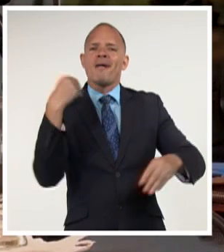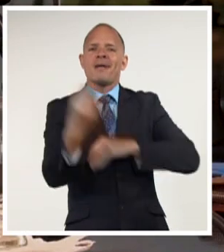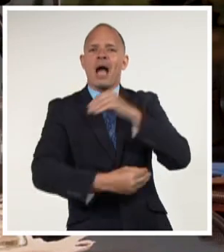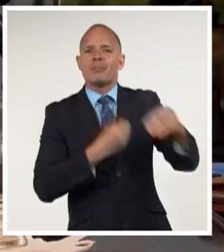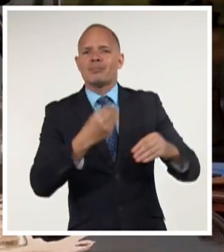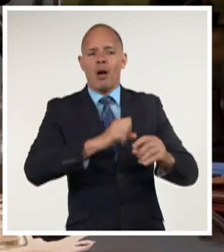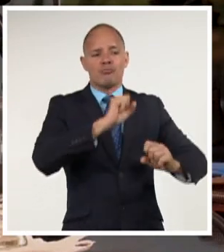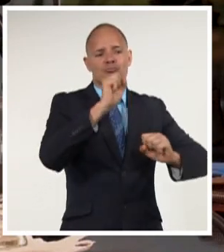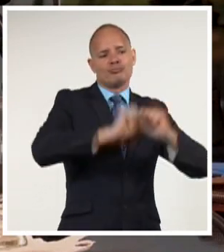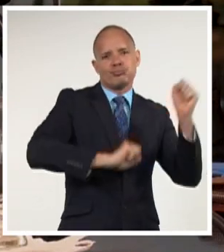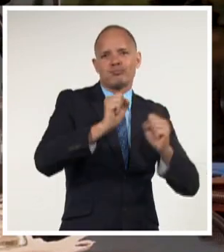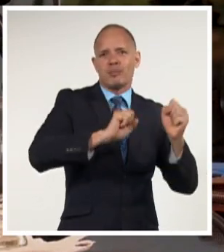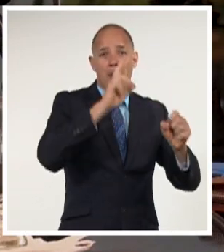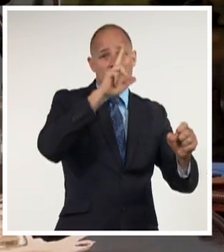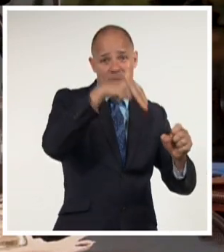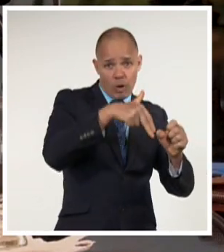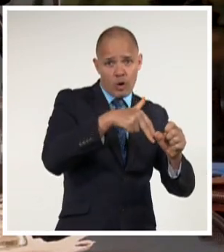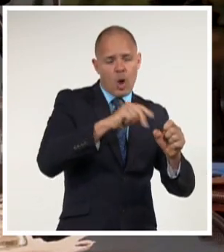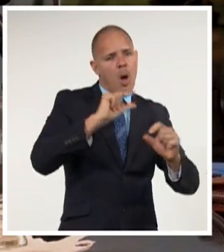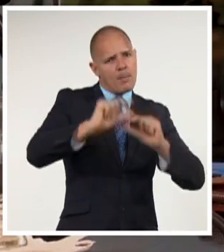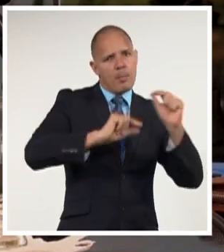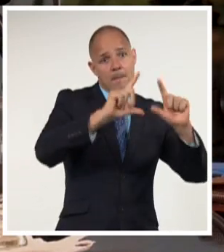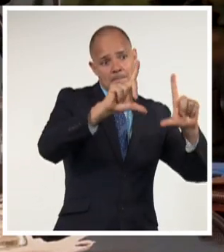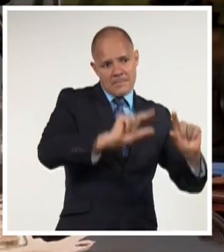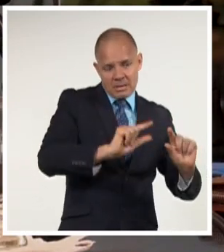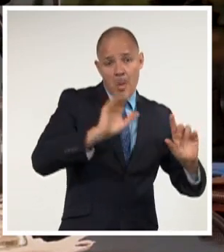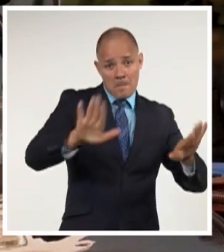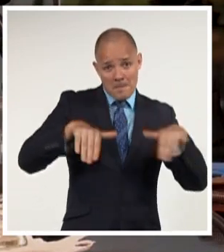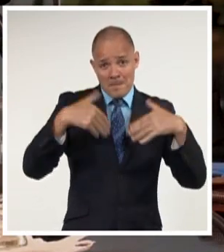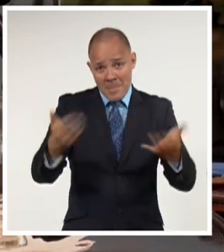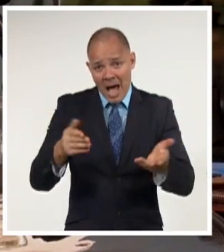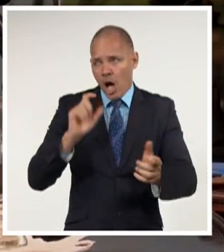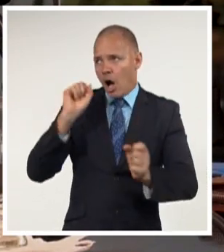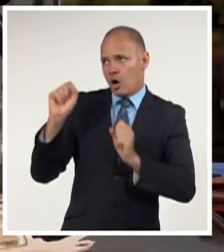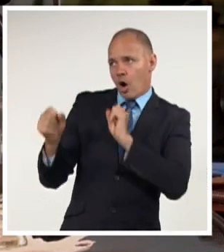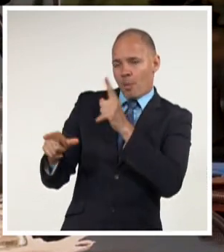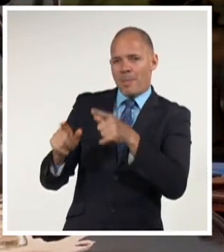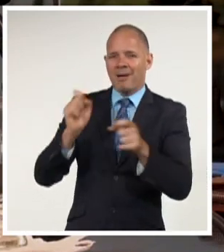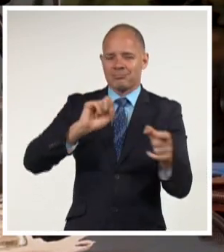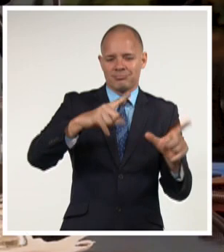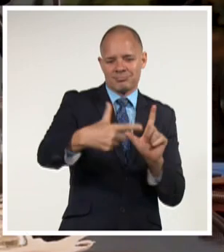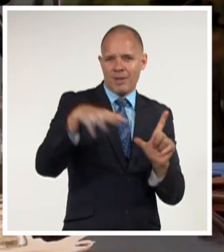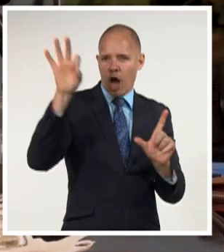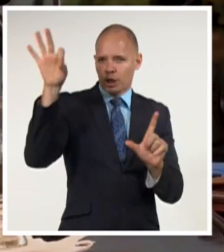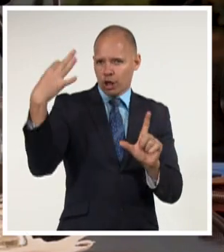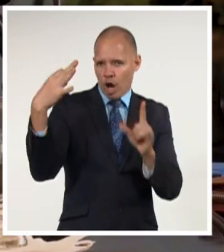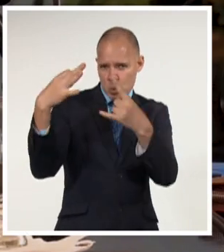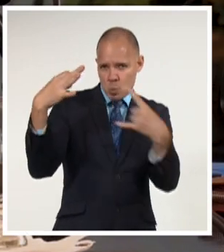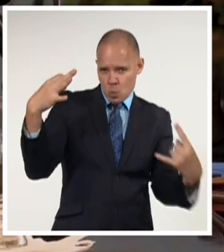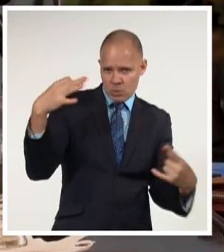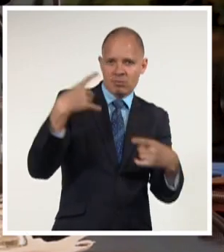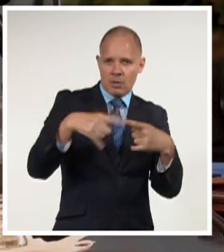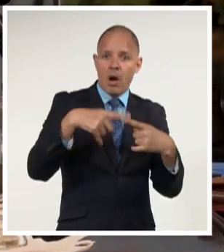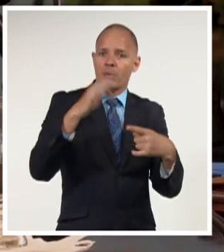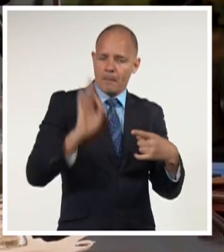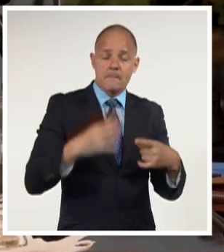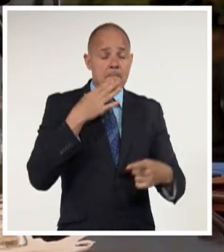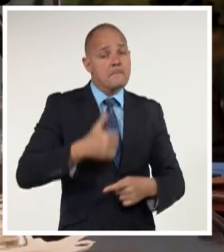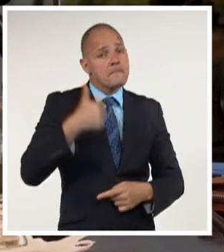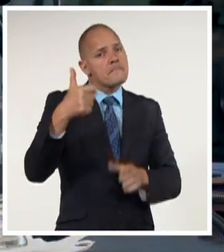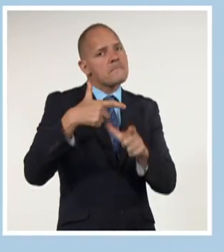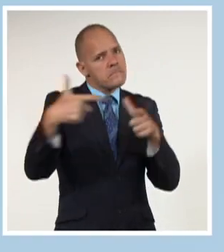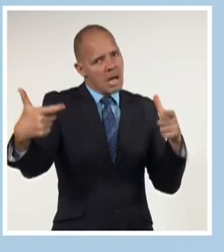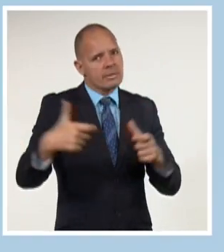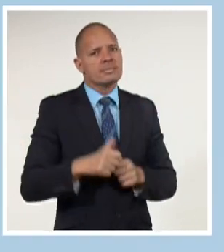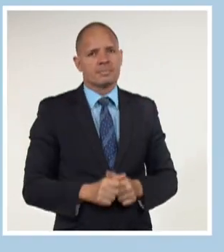de las nuevas inversiones están orientadas a fuentes renovables de